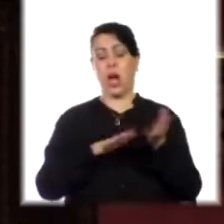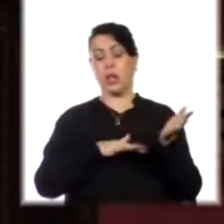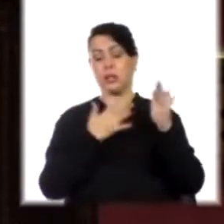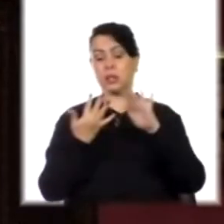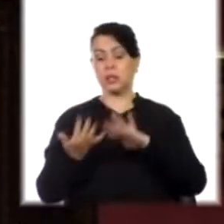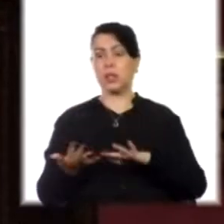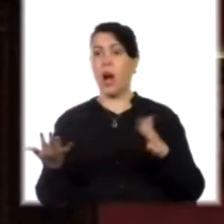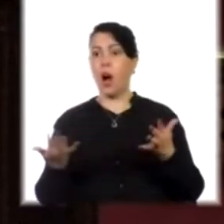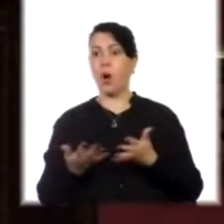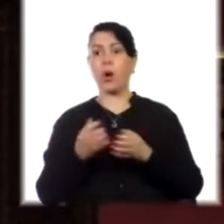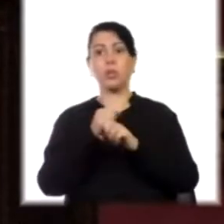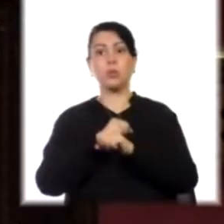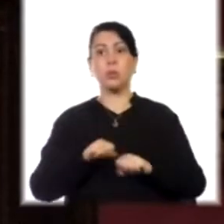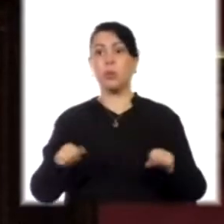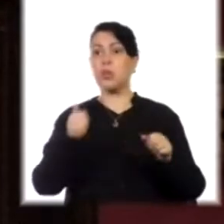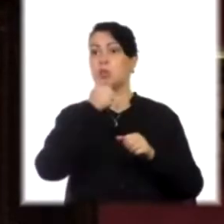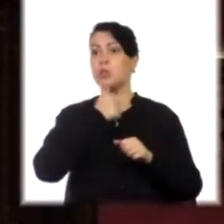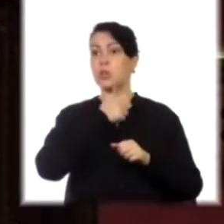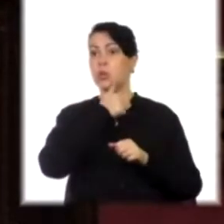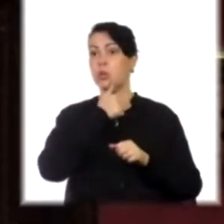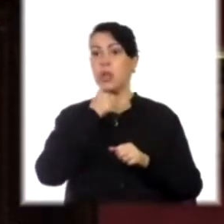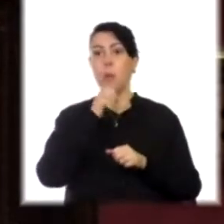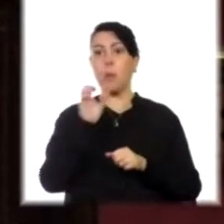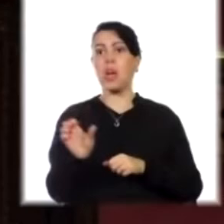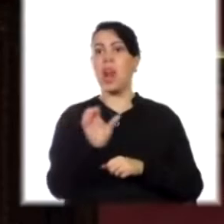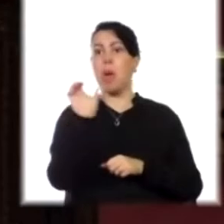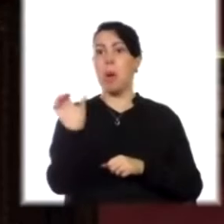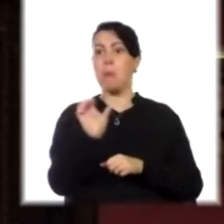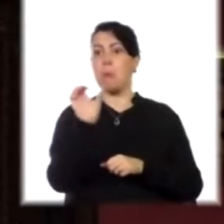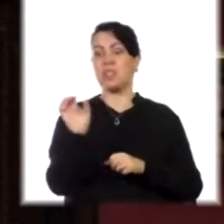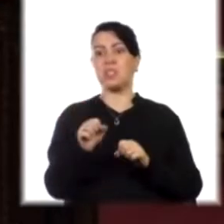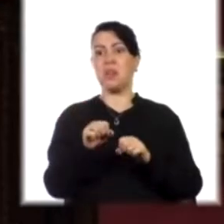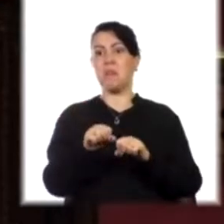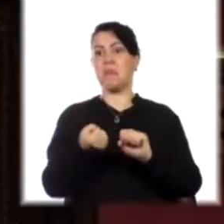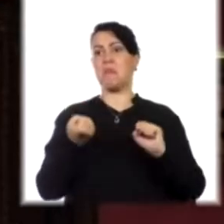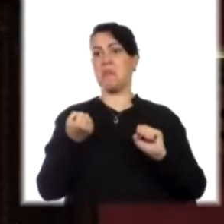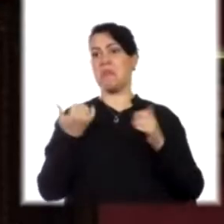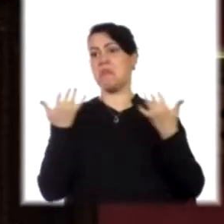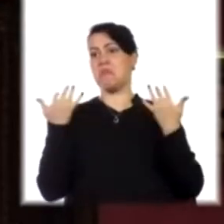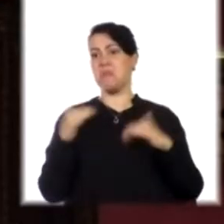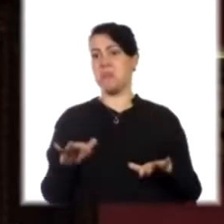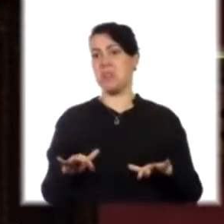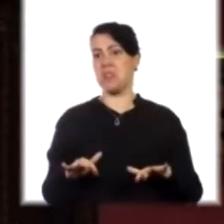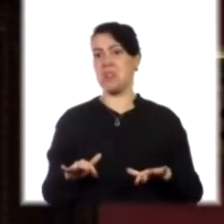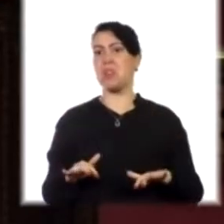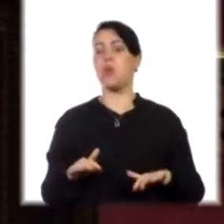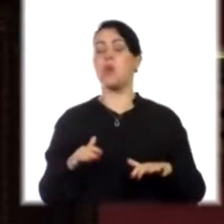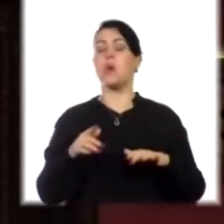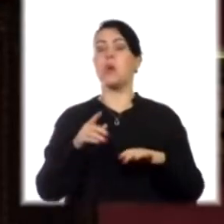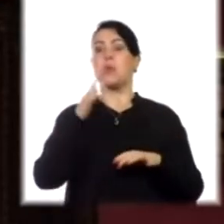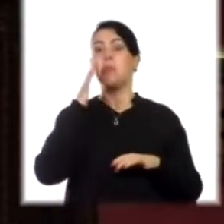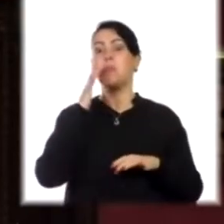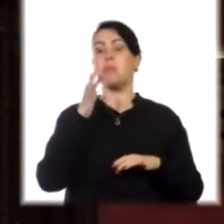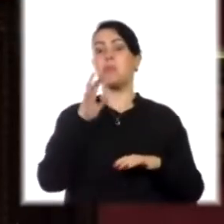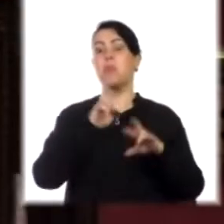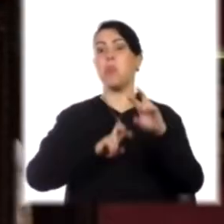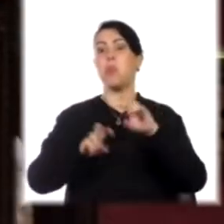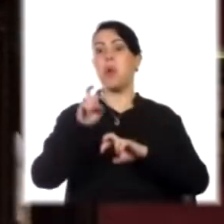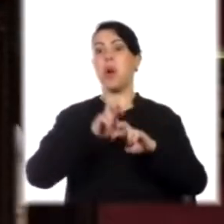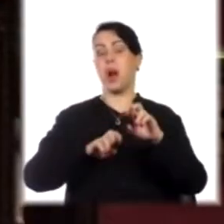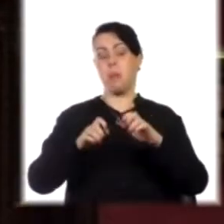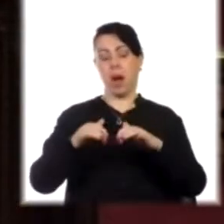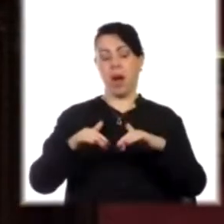podido lograr ese espacio es porque la empresa ha frenado esos caminos y ha provocado una situación de